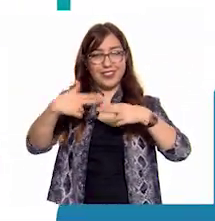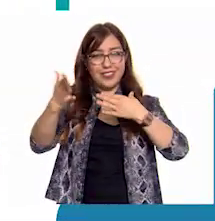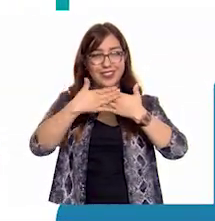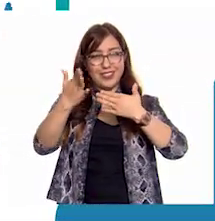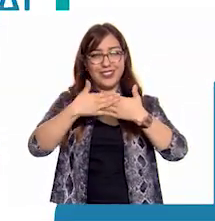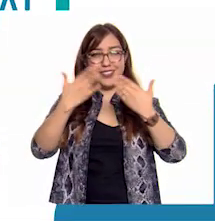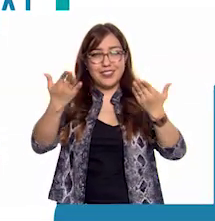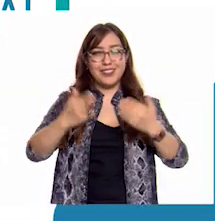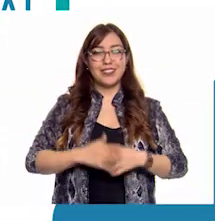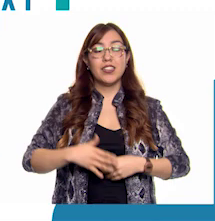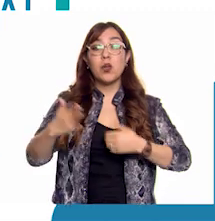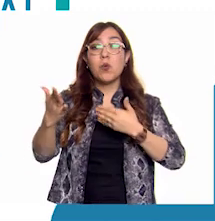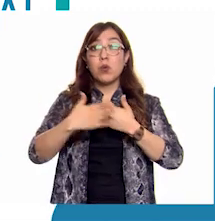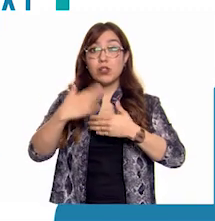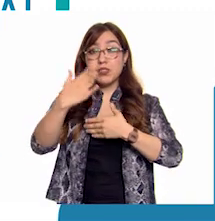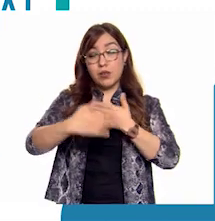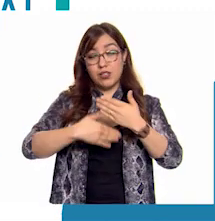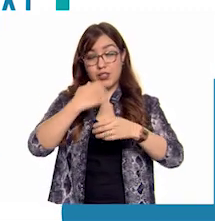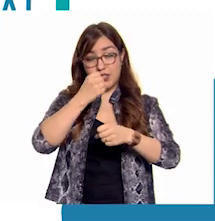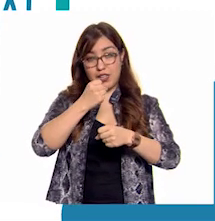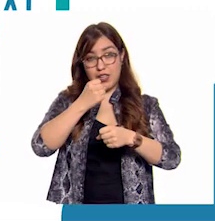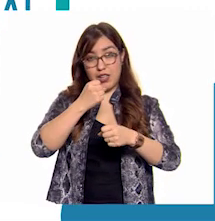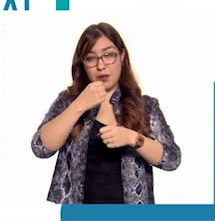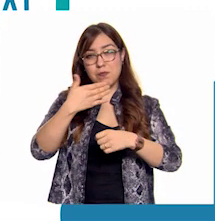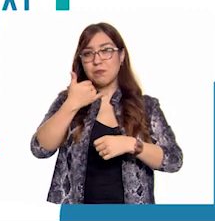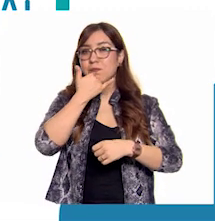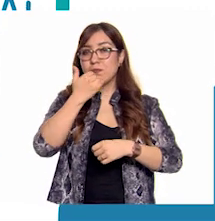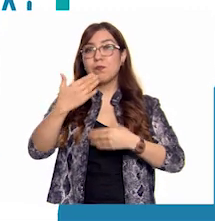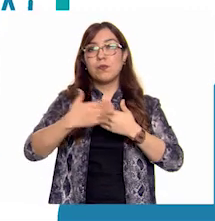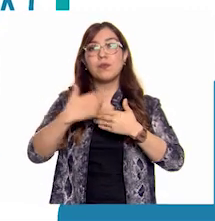A continuación Educación socioemocional